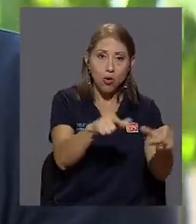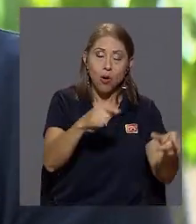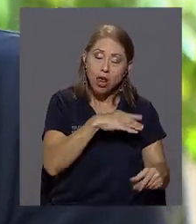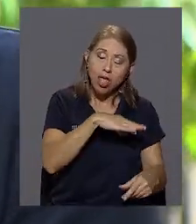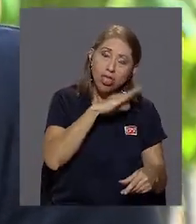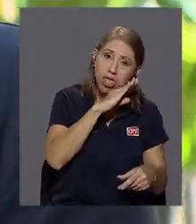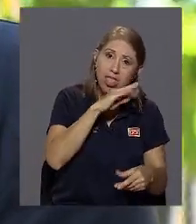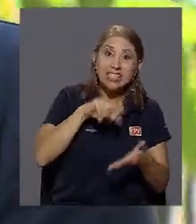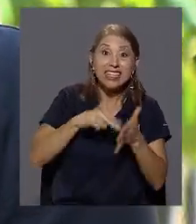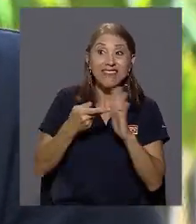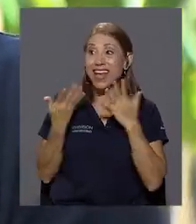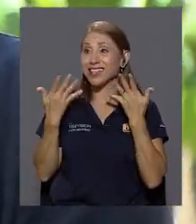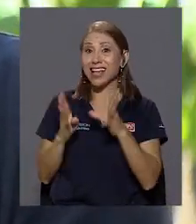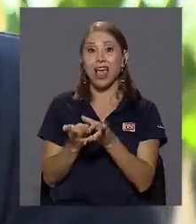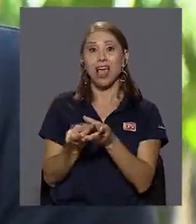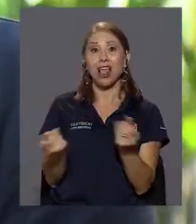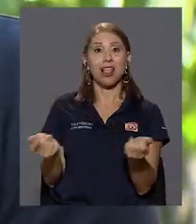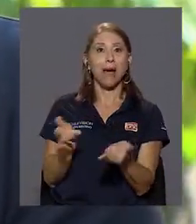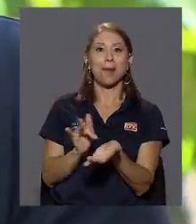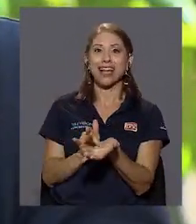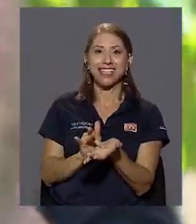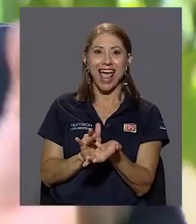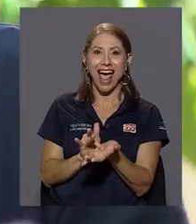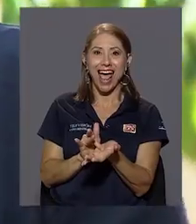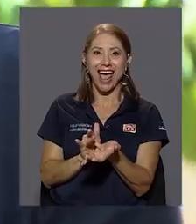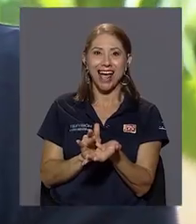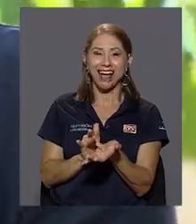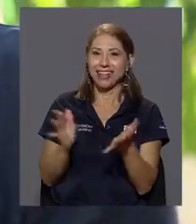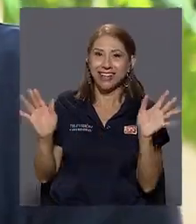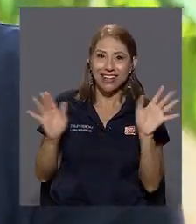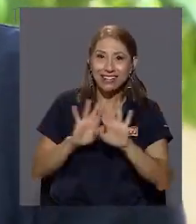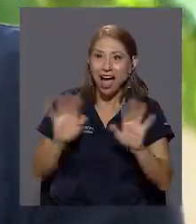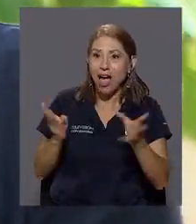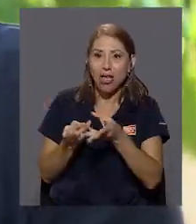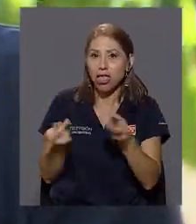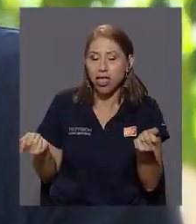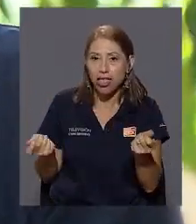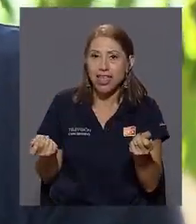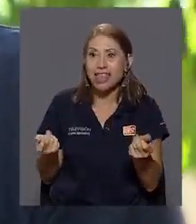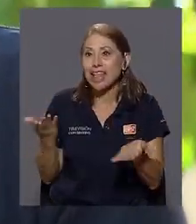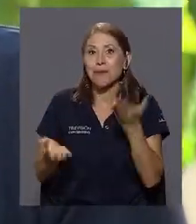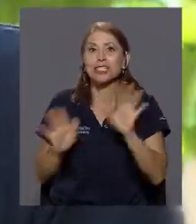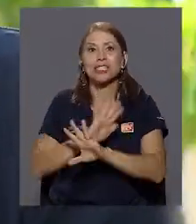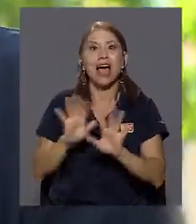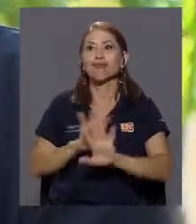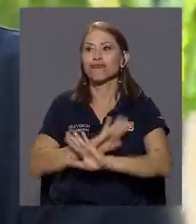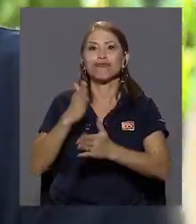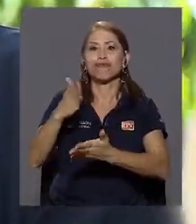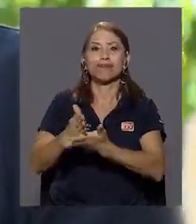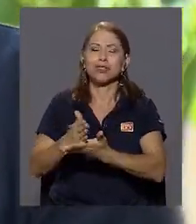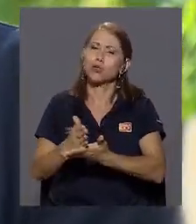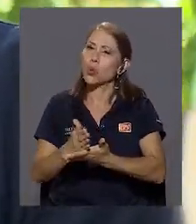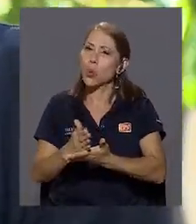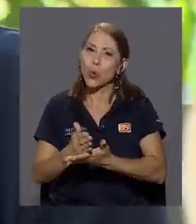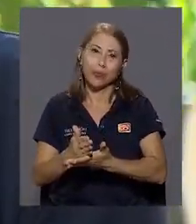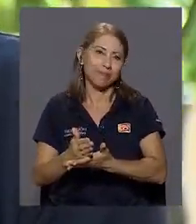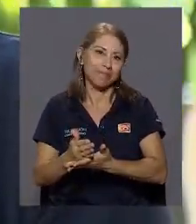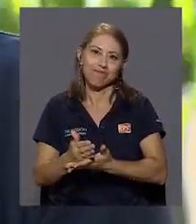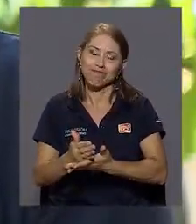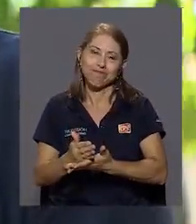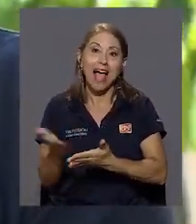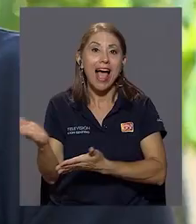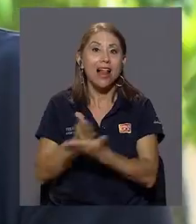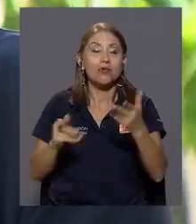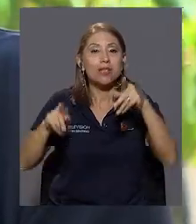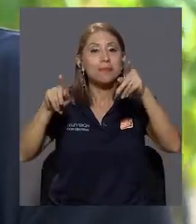La panacea. La panacea, ¿verdad? La crema de no sé qué y entonces esto va a curar todo. No, hay personas